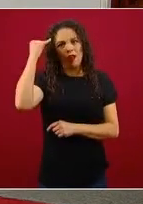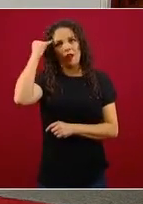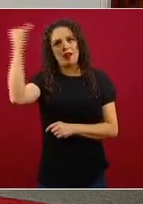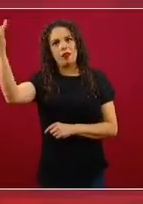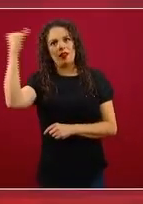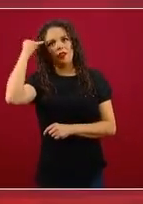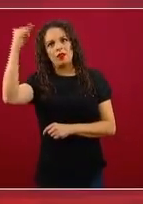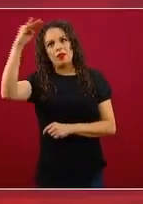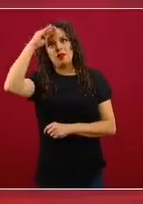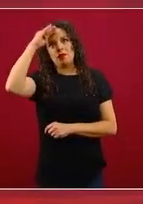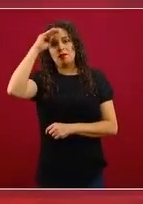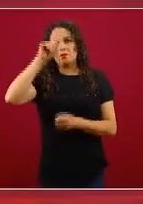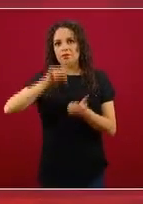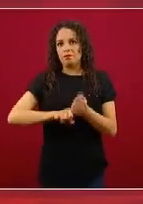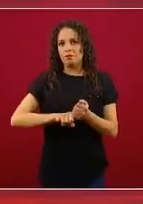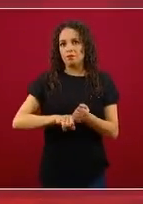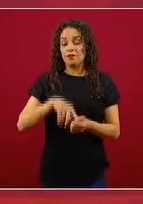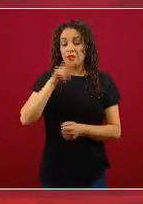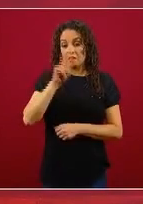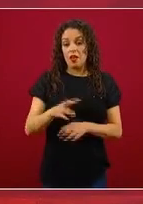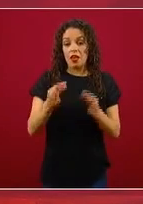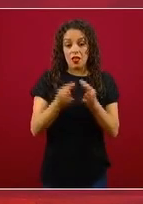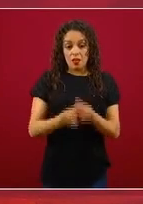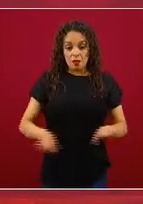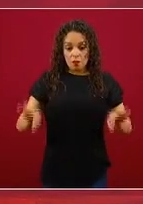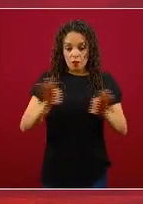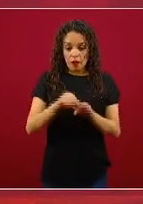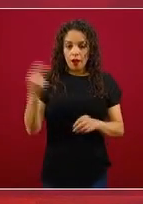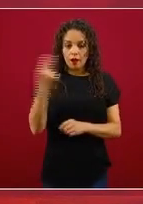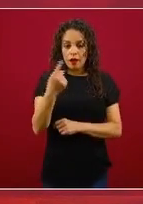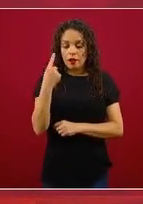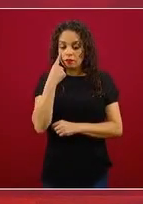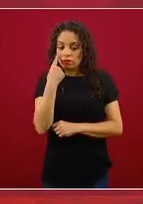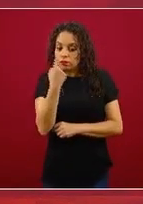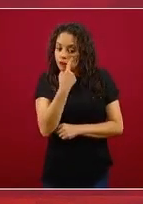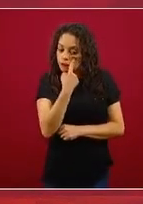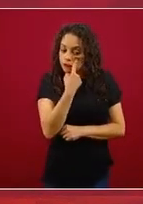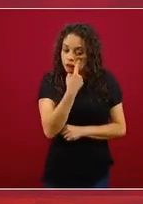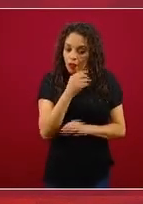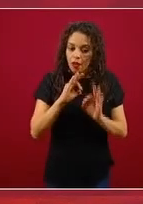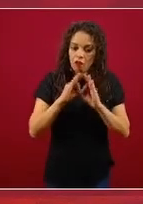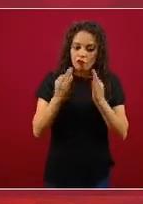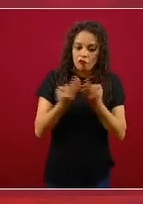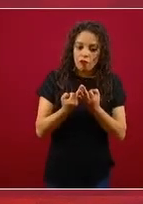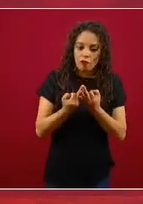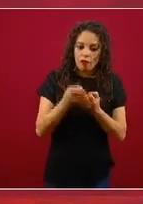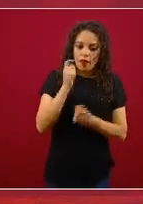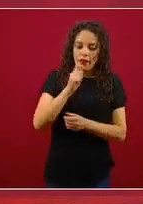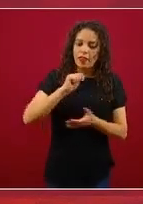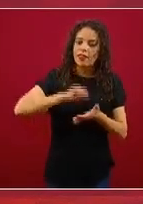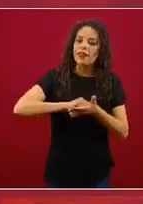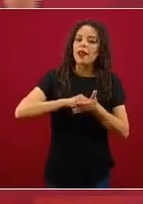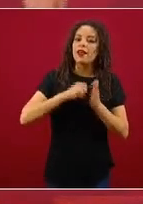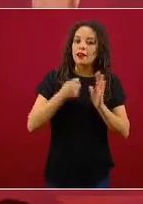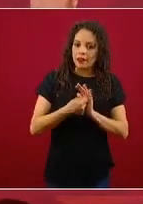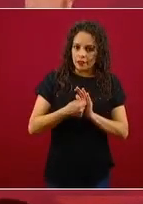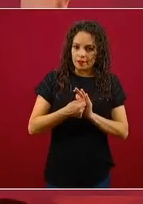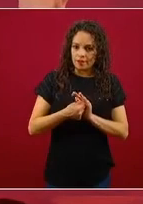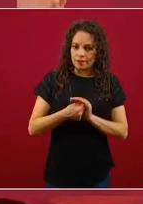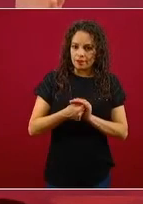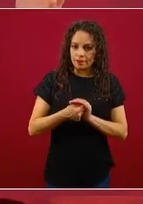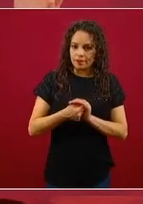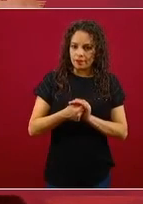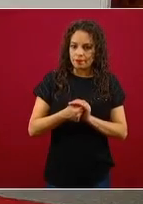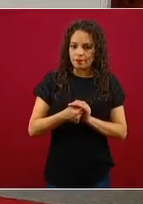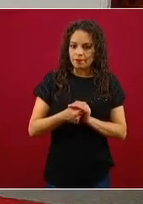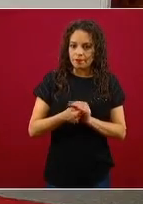verla de manera más técnica. La idea es el número de pruebas.